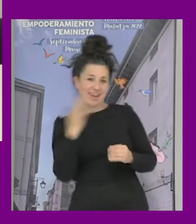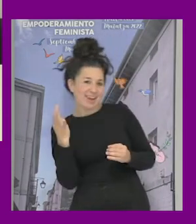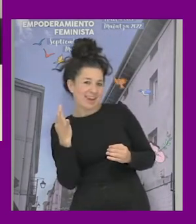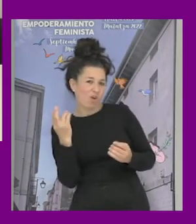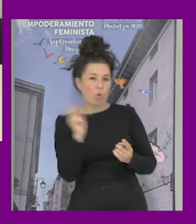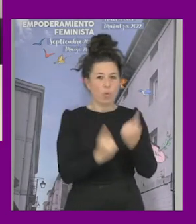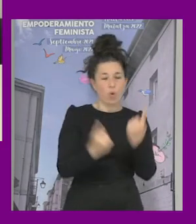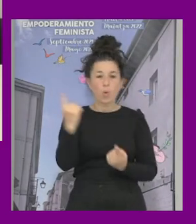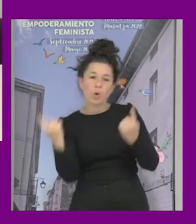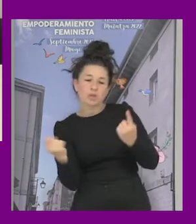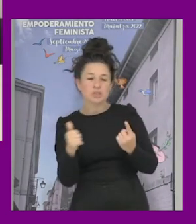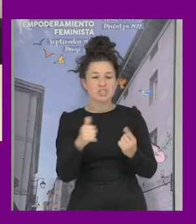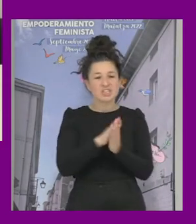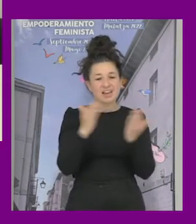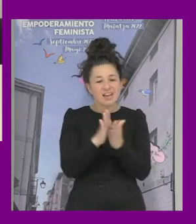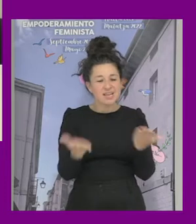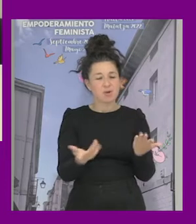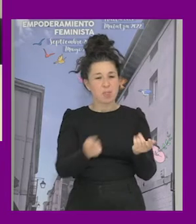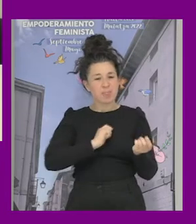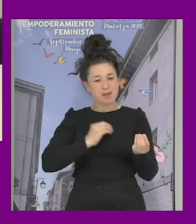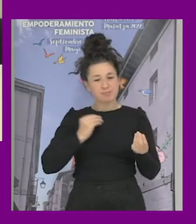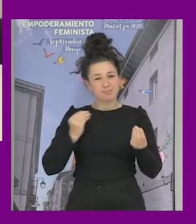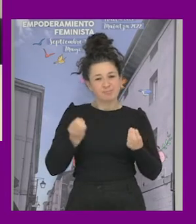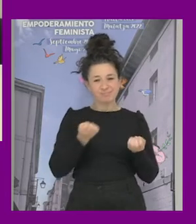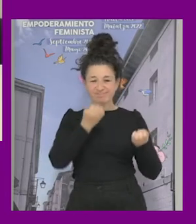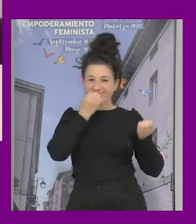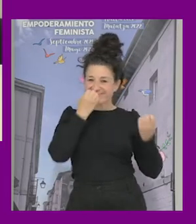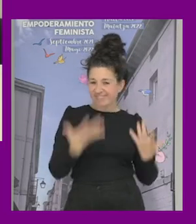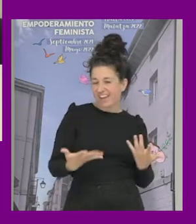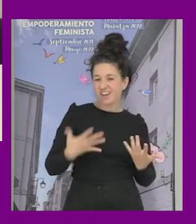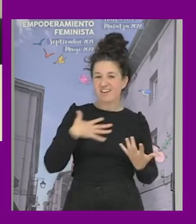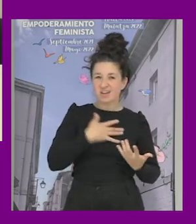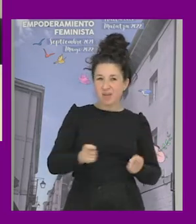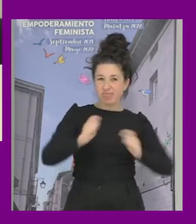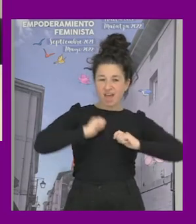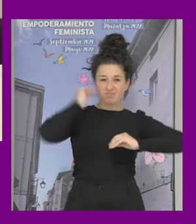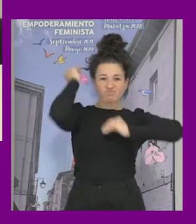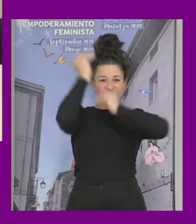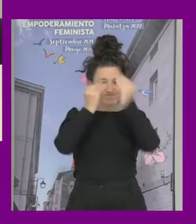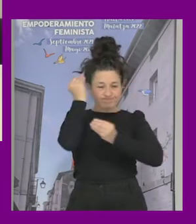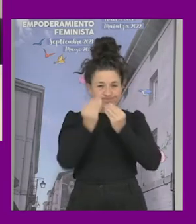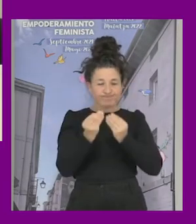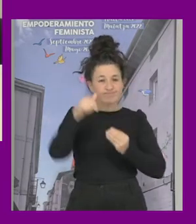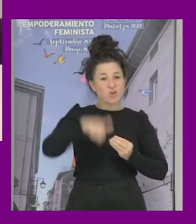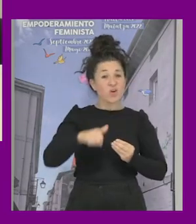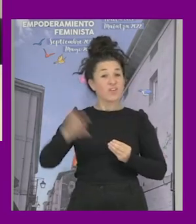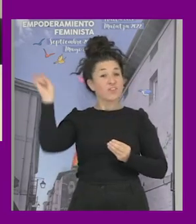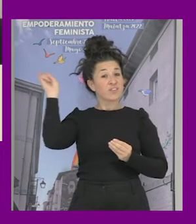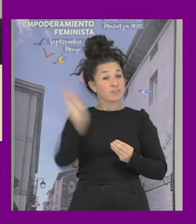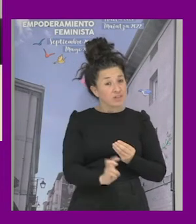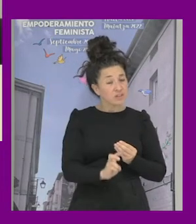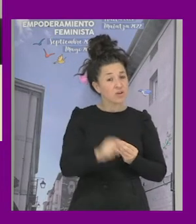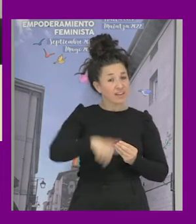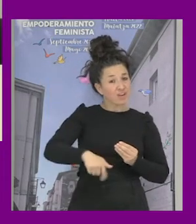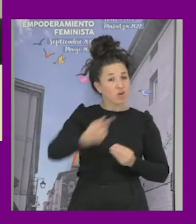con un gran sabor un buen sabor de boca porque nos hace pensar mucho hoy está aquí con nosotras para